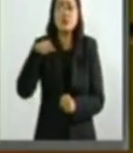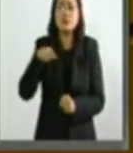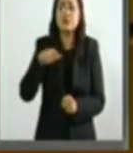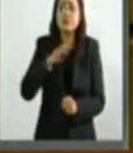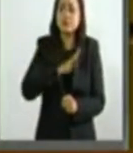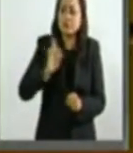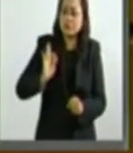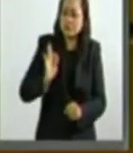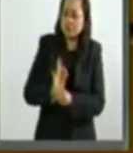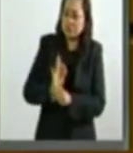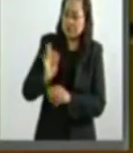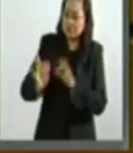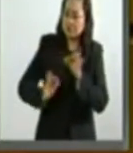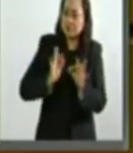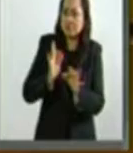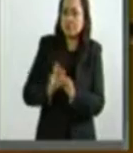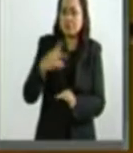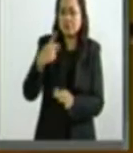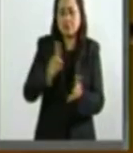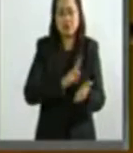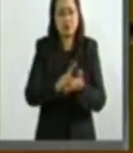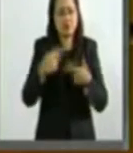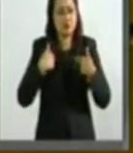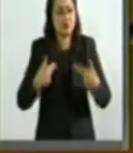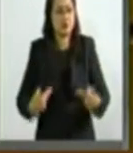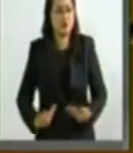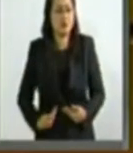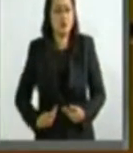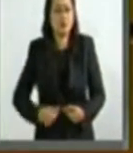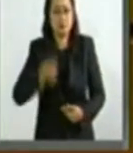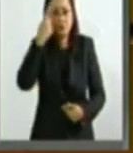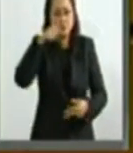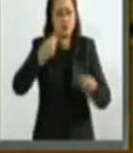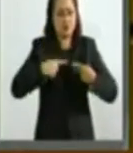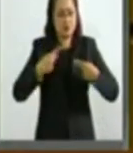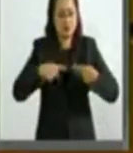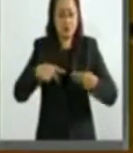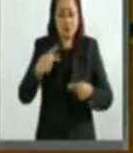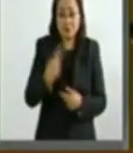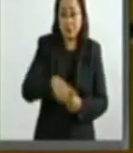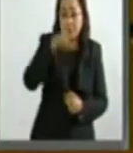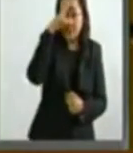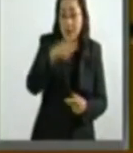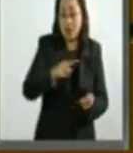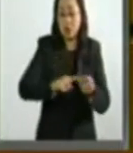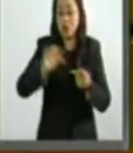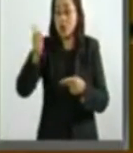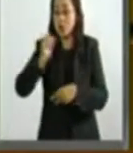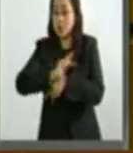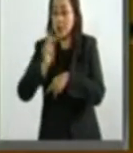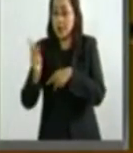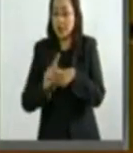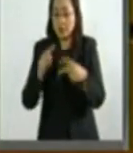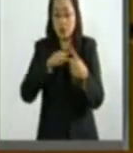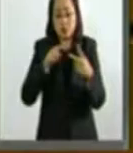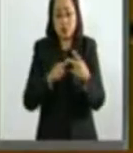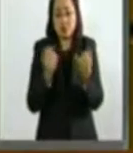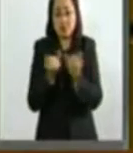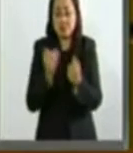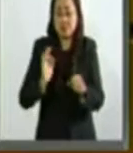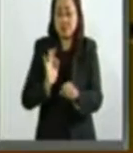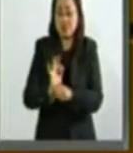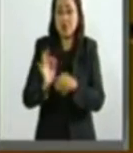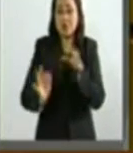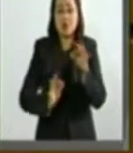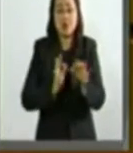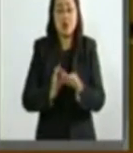y salvaguardar los derechos humanos de los migrantes nacionales y extranjeros. Como aquí